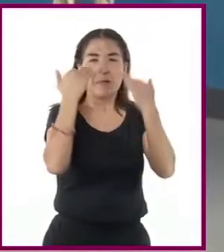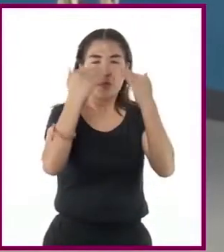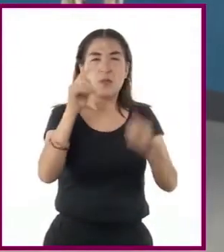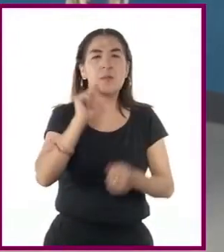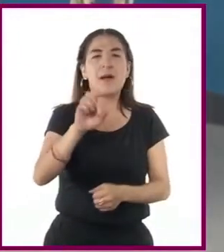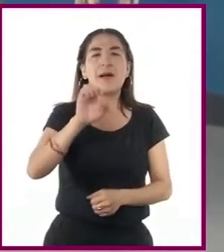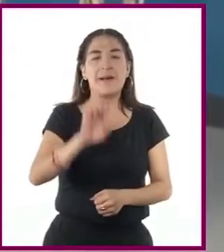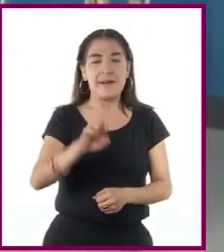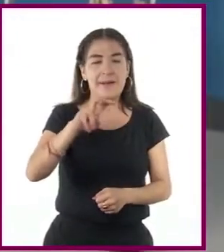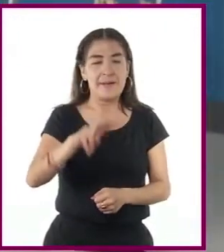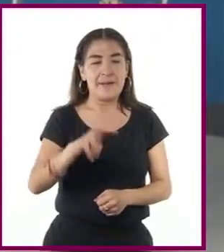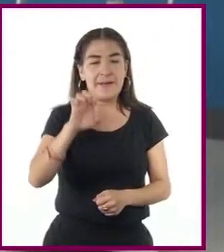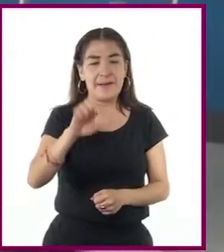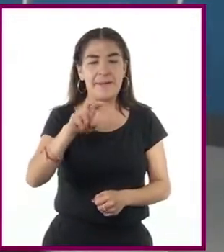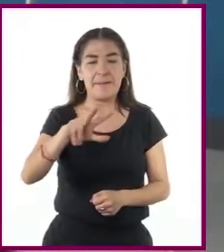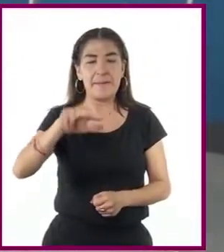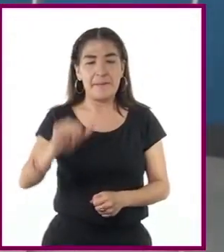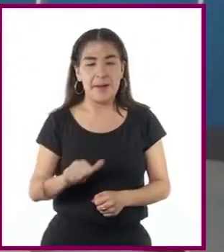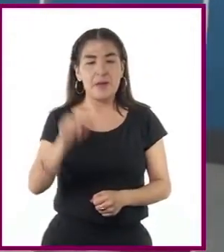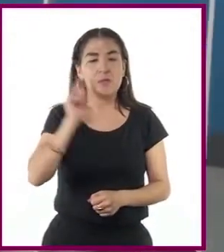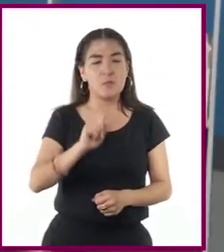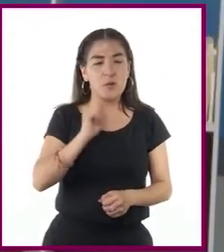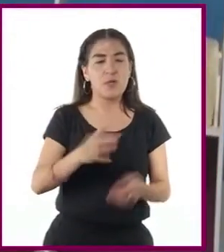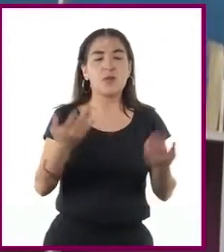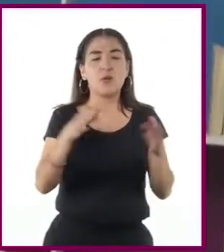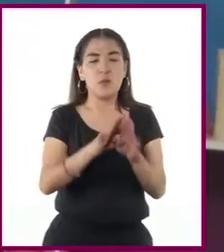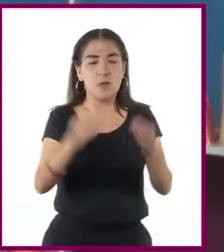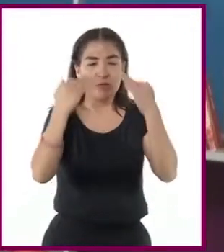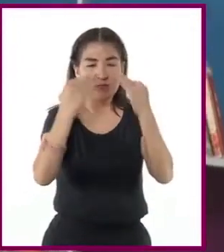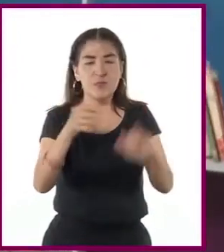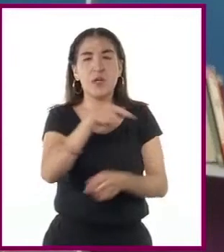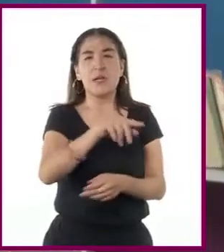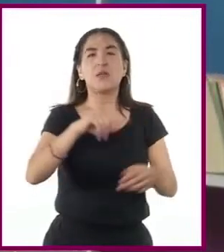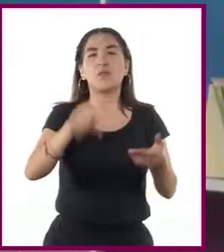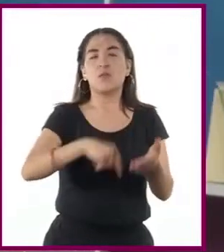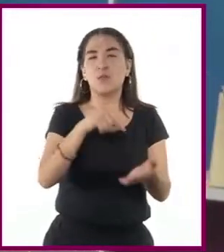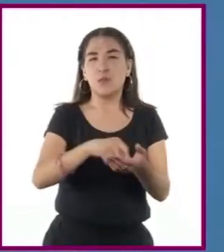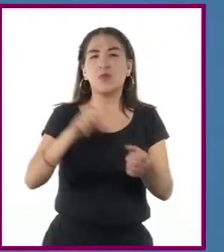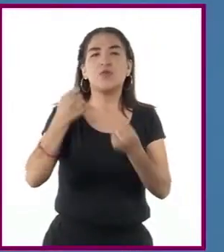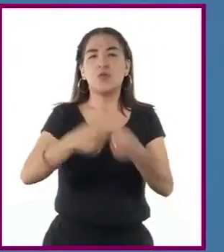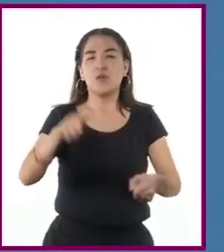Eva Schenk, una mujer alemana que vivió en la parte socialista de Berlín.